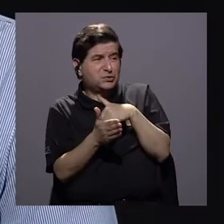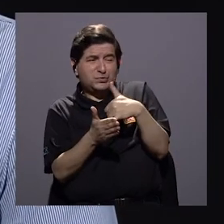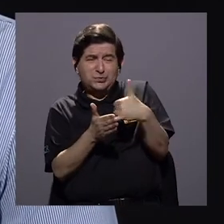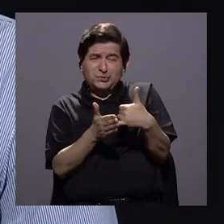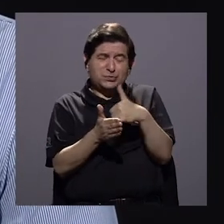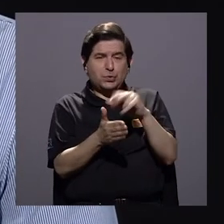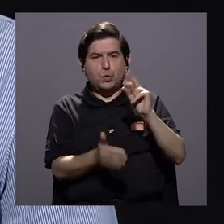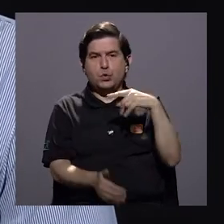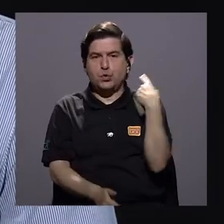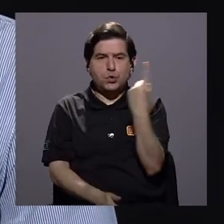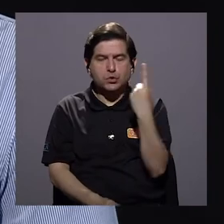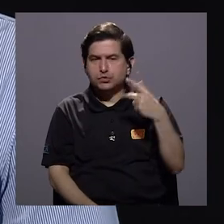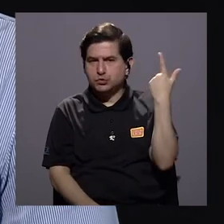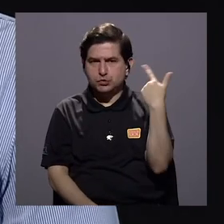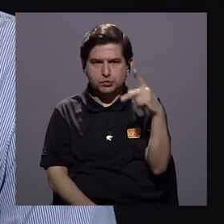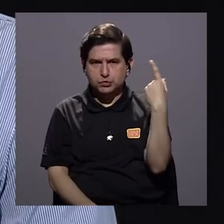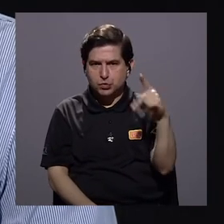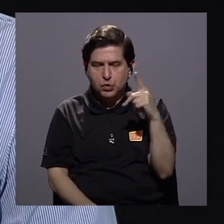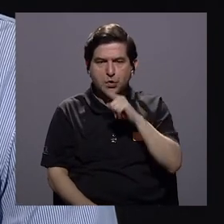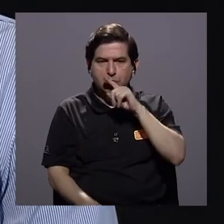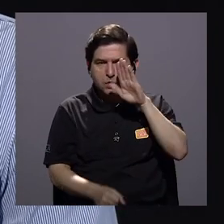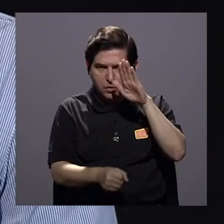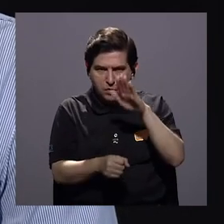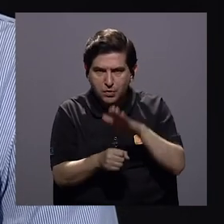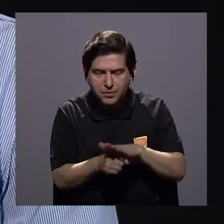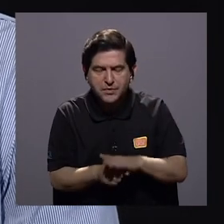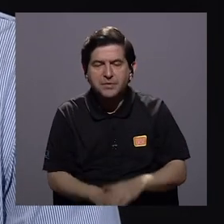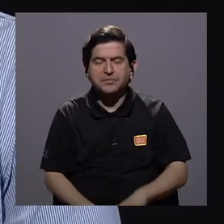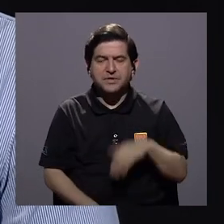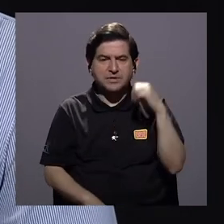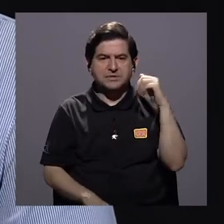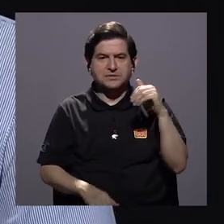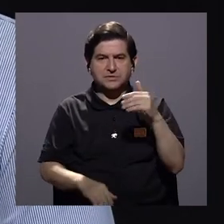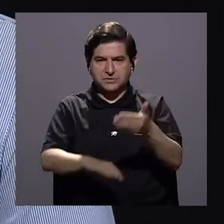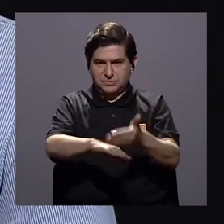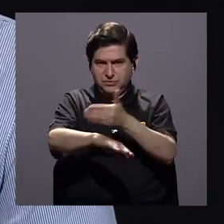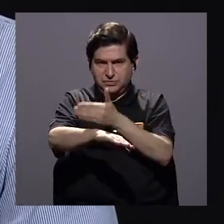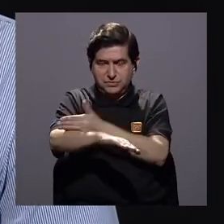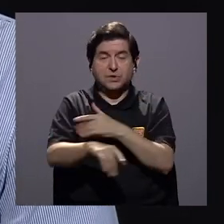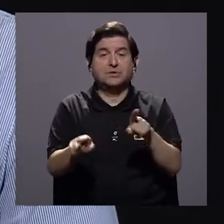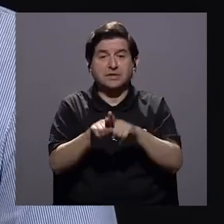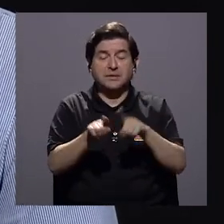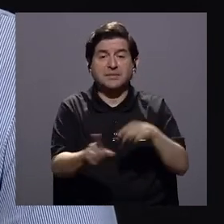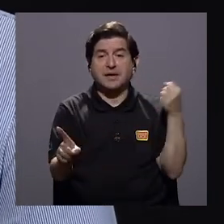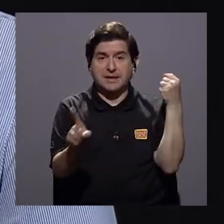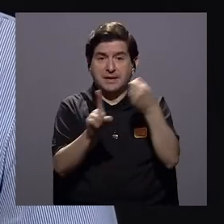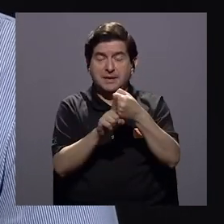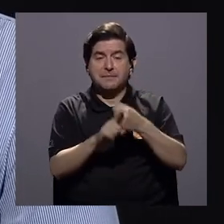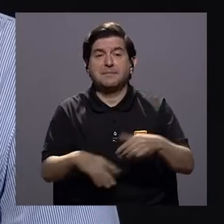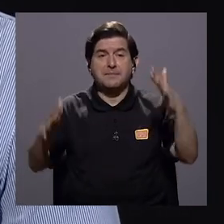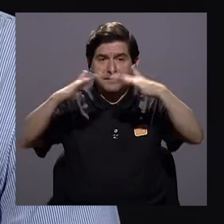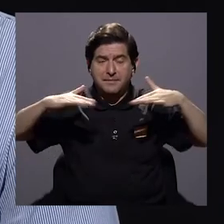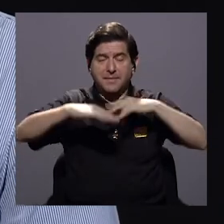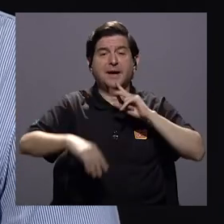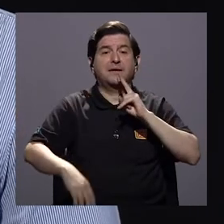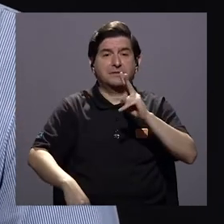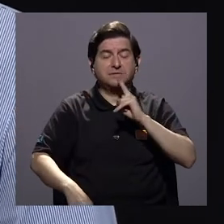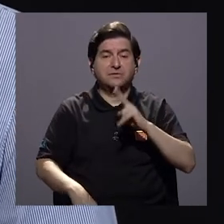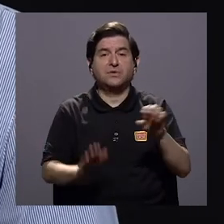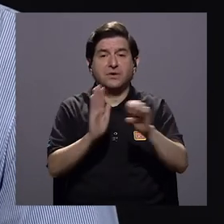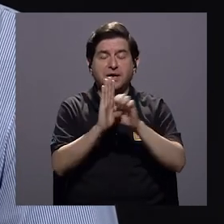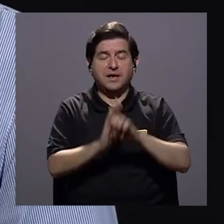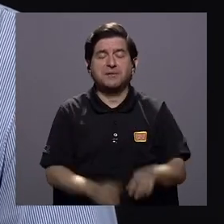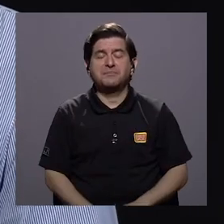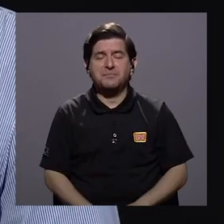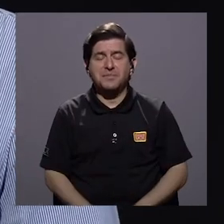frágiles en términos no sólo de las amenazas que pueden comprometer los logros, sino de los impactos ambientales reales que ya tenemos. Ejemplo